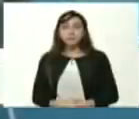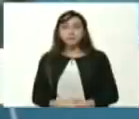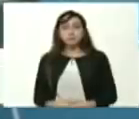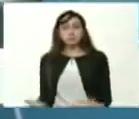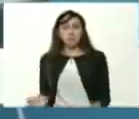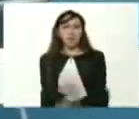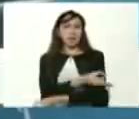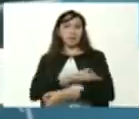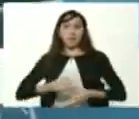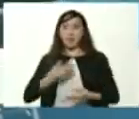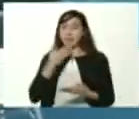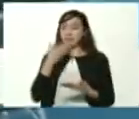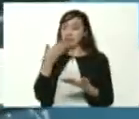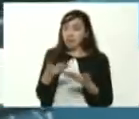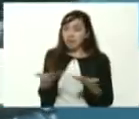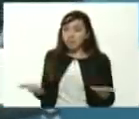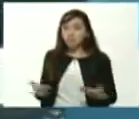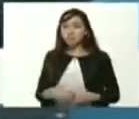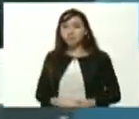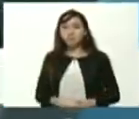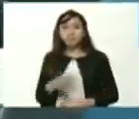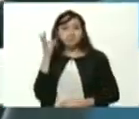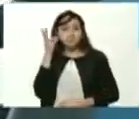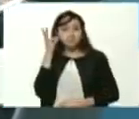excelente muchas gracias Angel